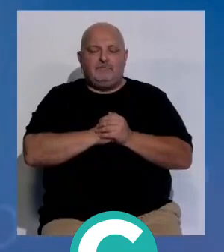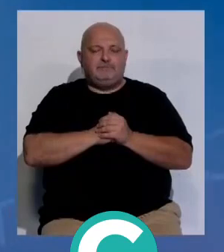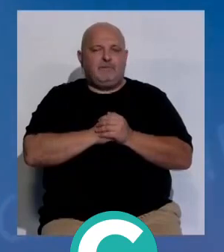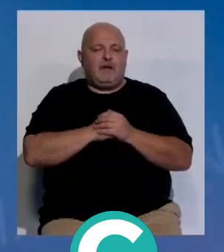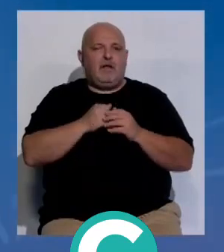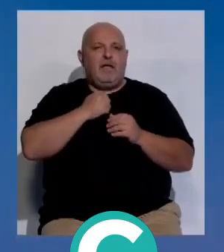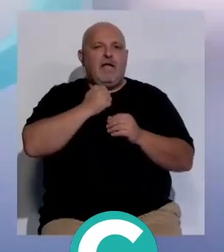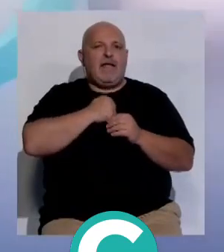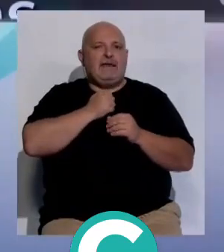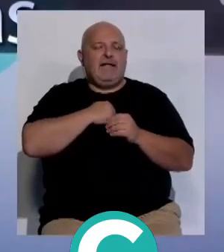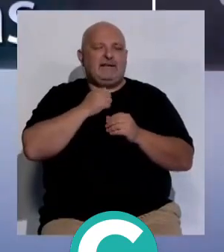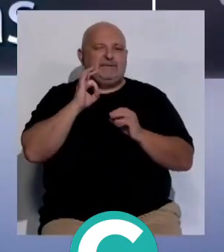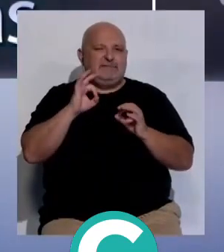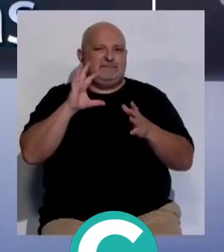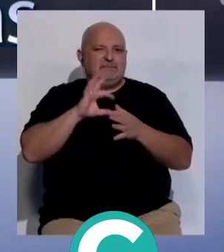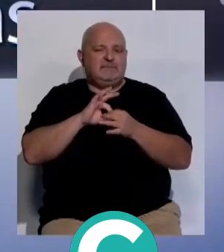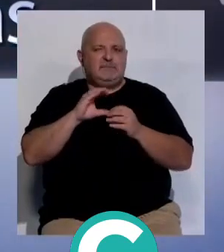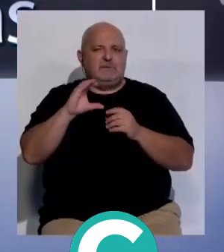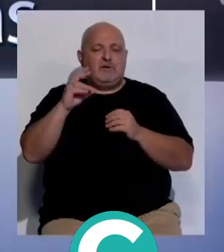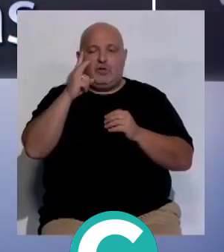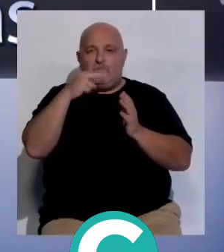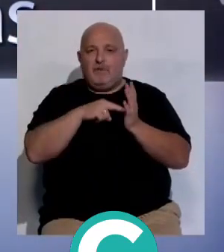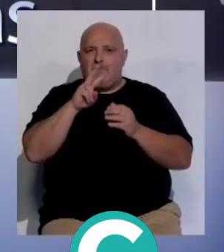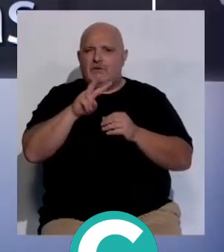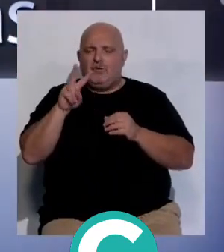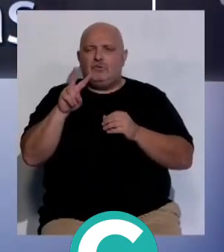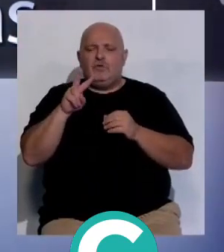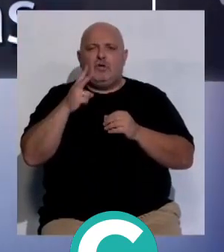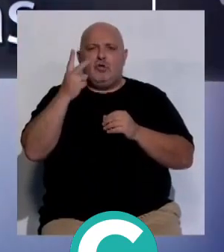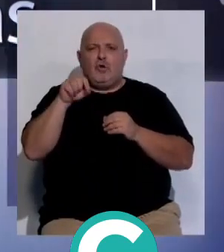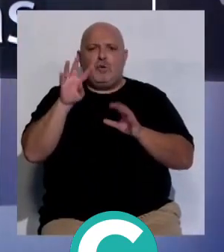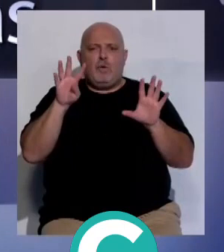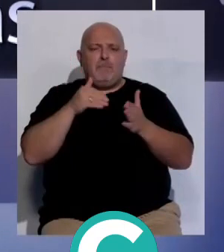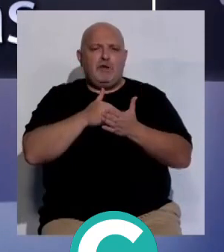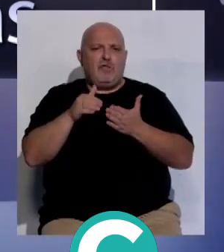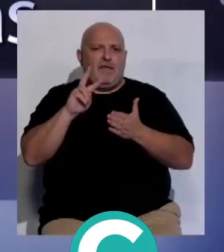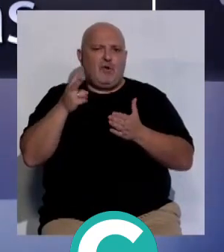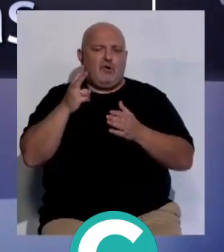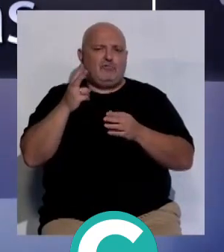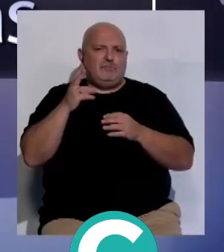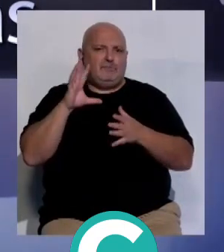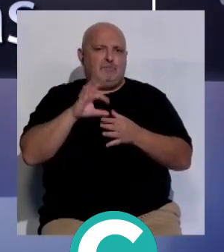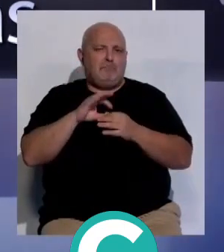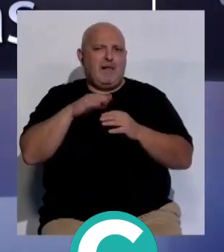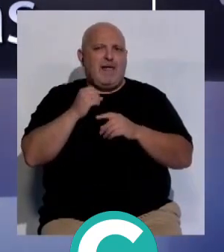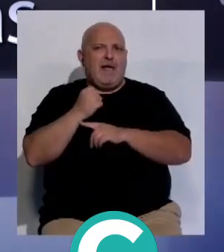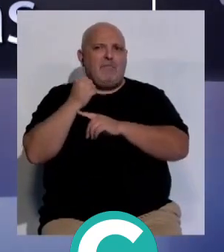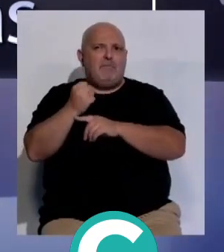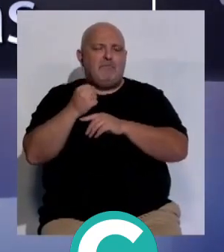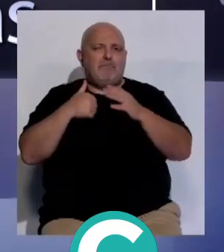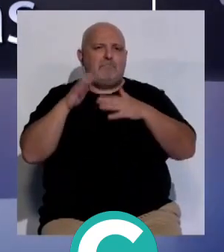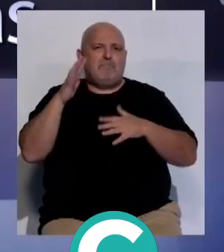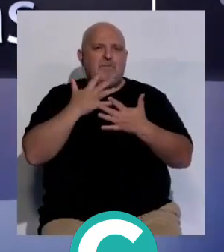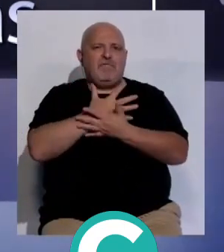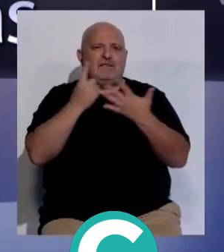Caritas Diocesana de Cádiz ha invertido en 2022 más de 2,9 millones de euros para apoyar a más de